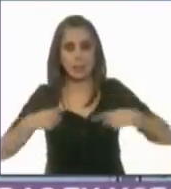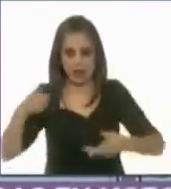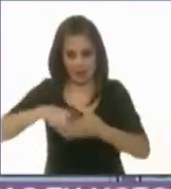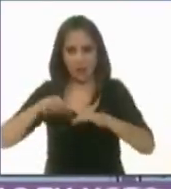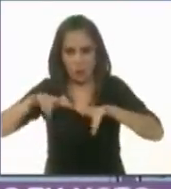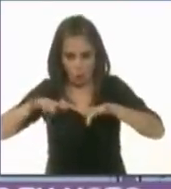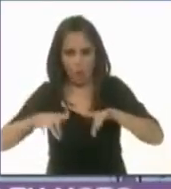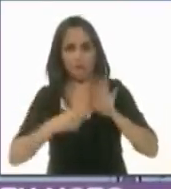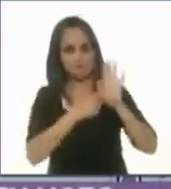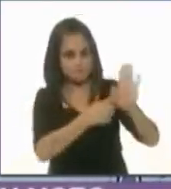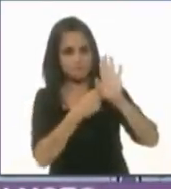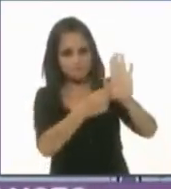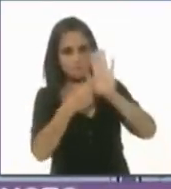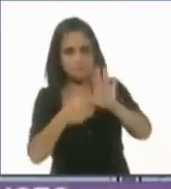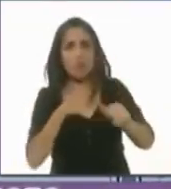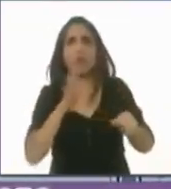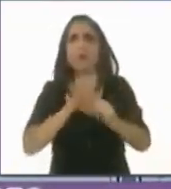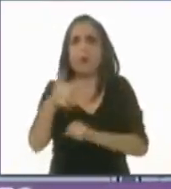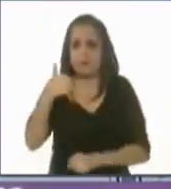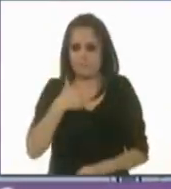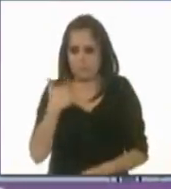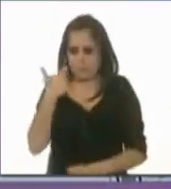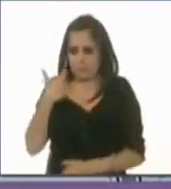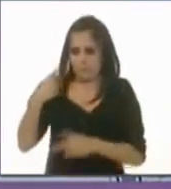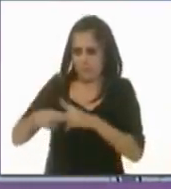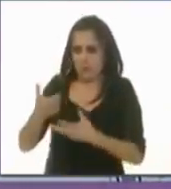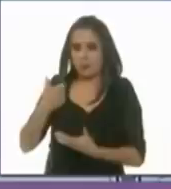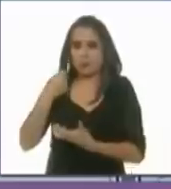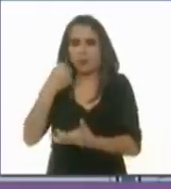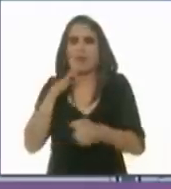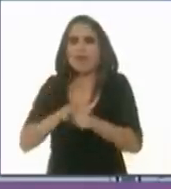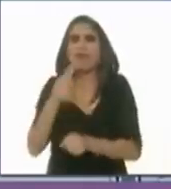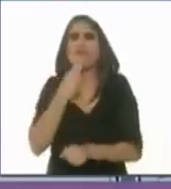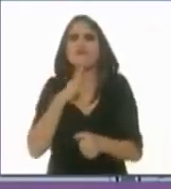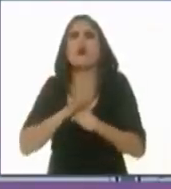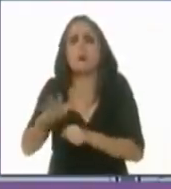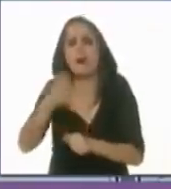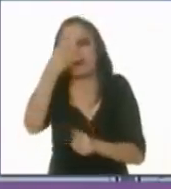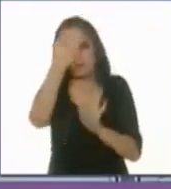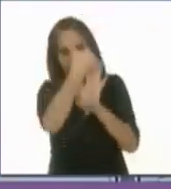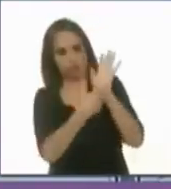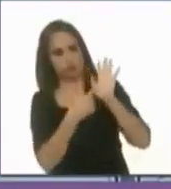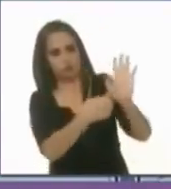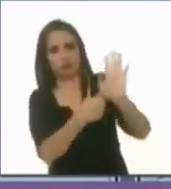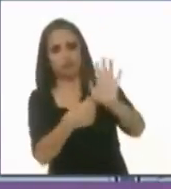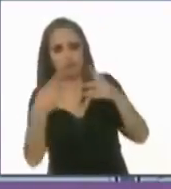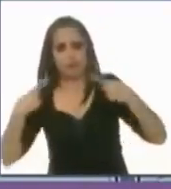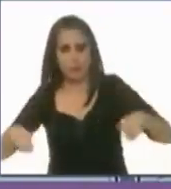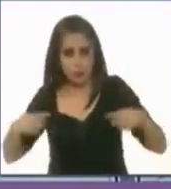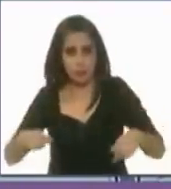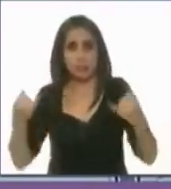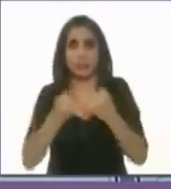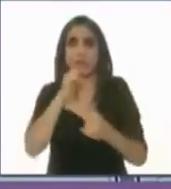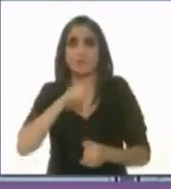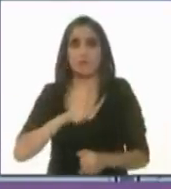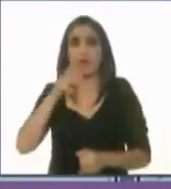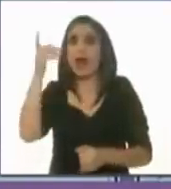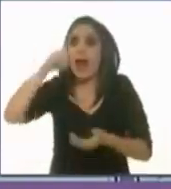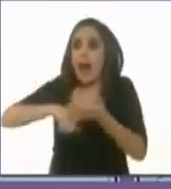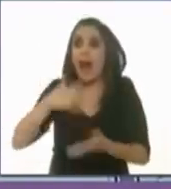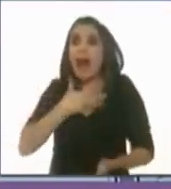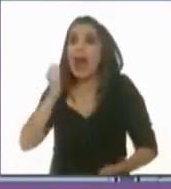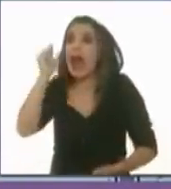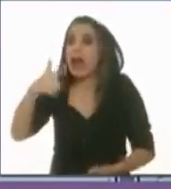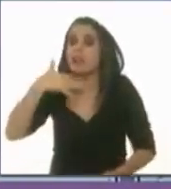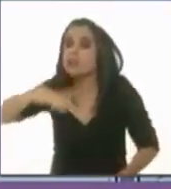el ejercicio de mis presupuestos. En cualquier caso, pediré que inmediatamente reporten de cualquier irregularidad.